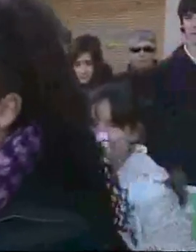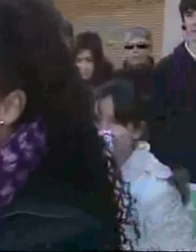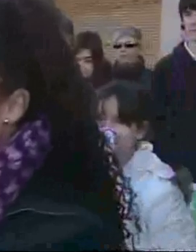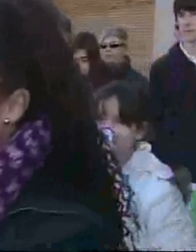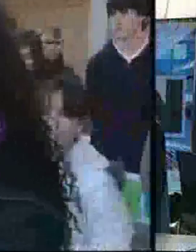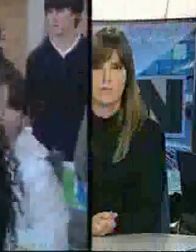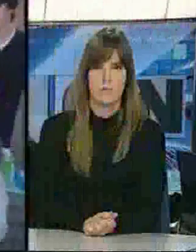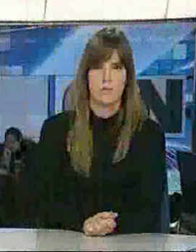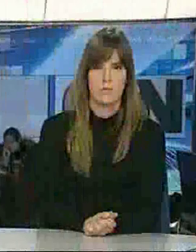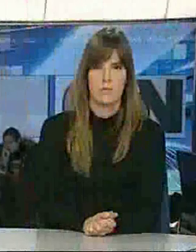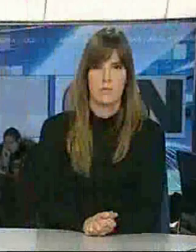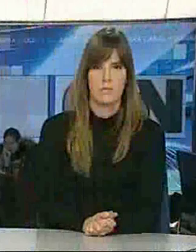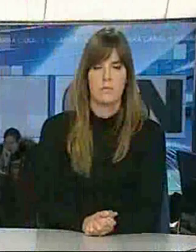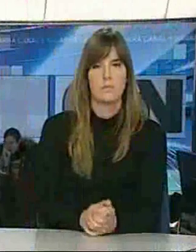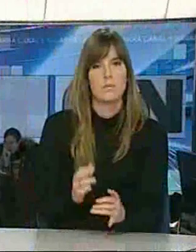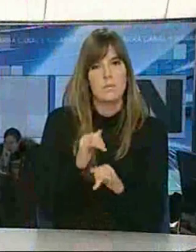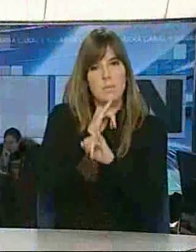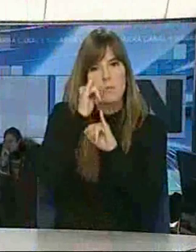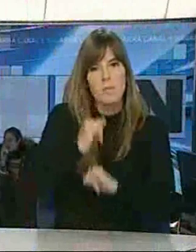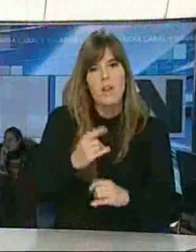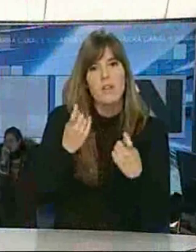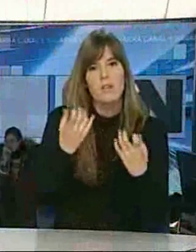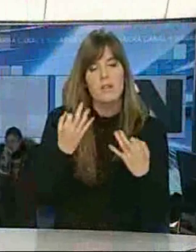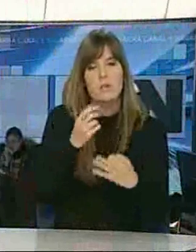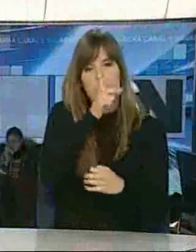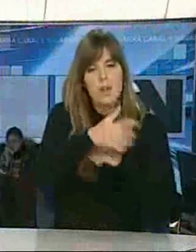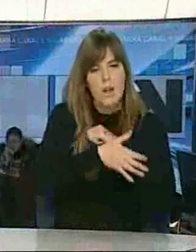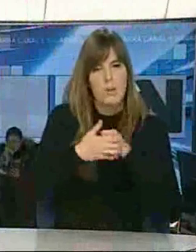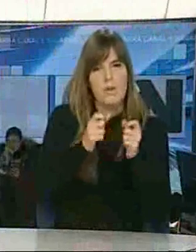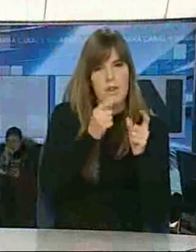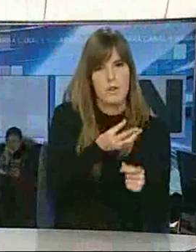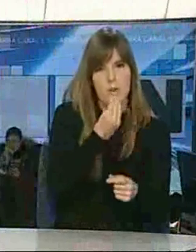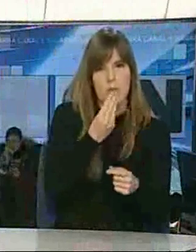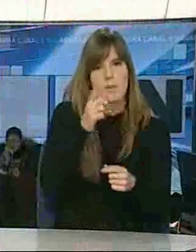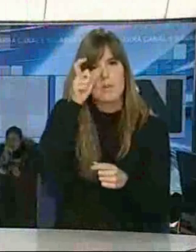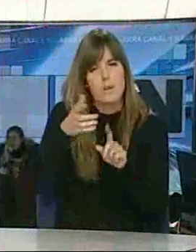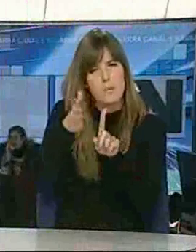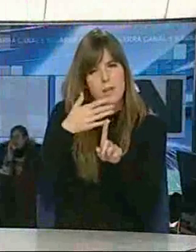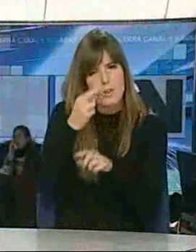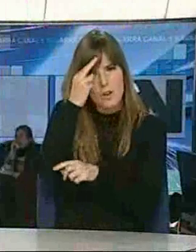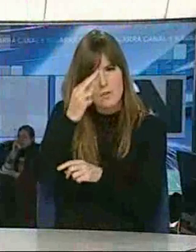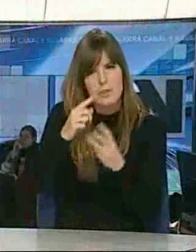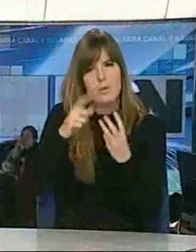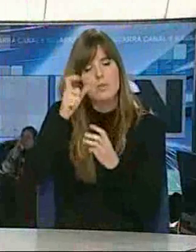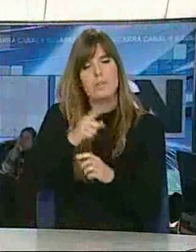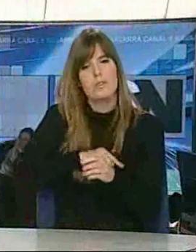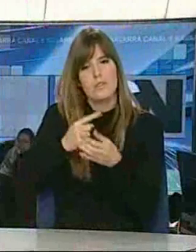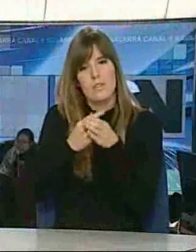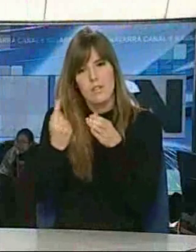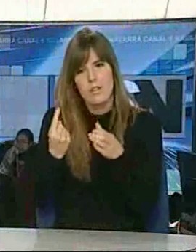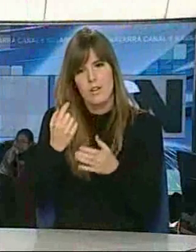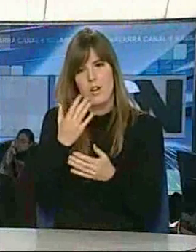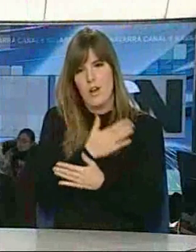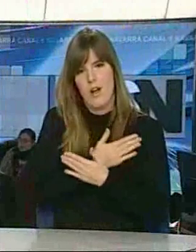La paz nos pide pan para el hambriento, respeto para el maltratado, amor para abandonado, libertad para el